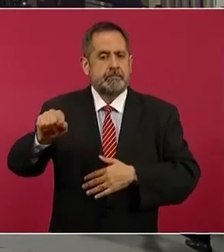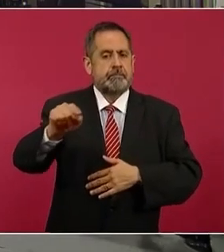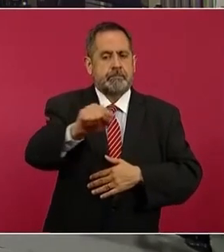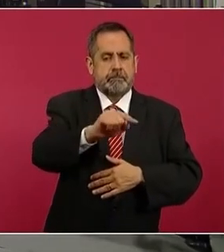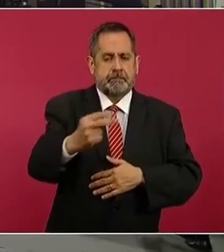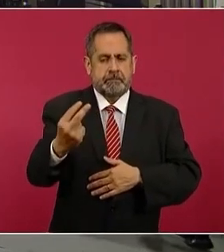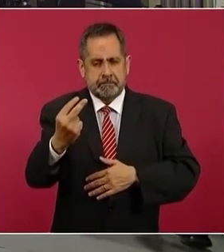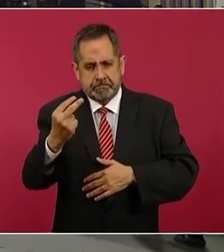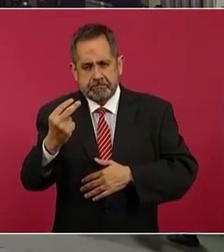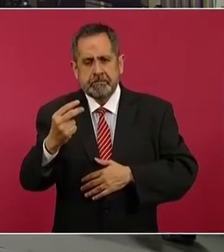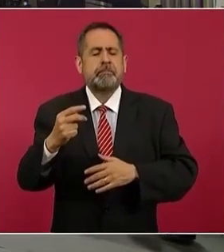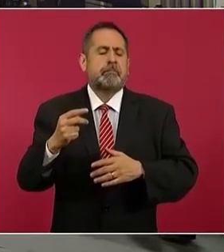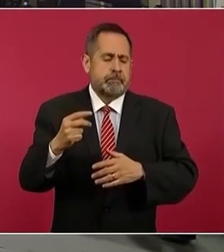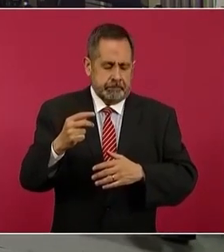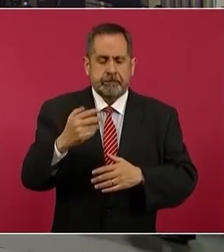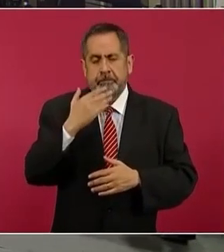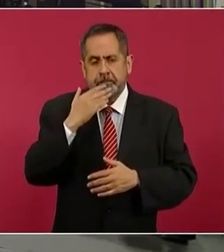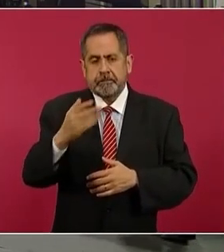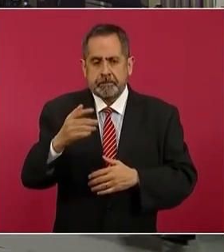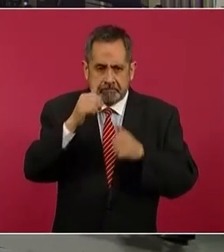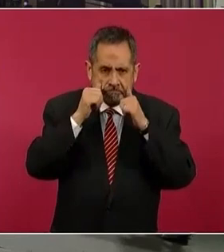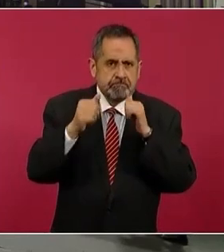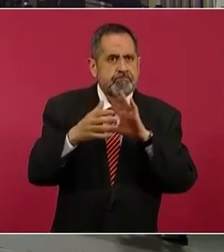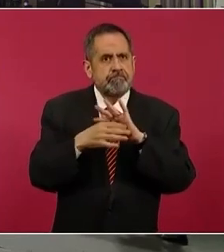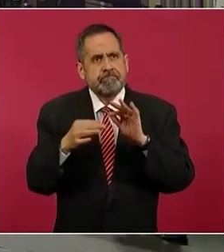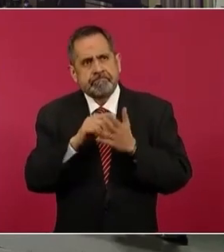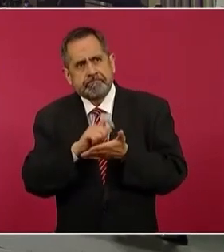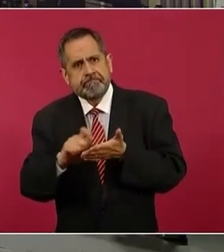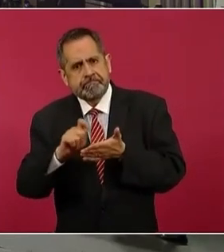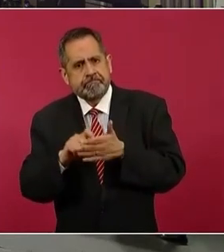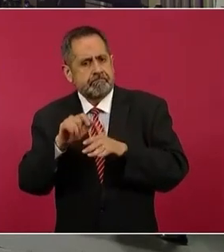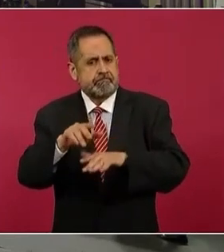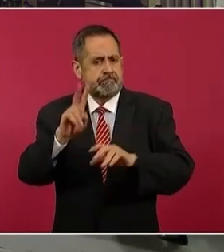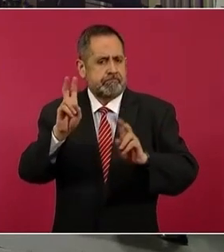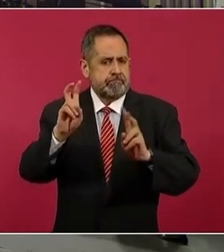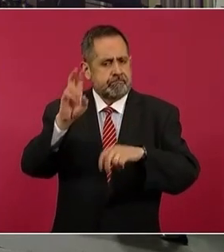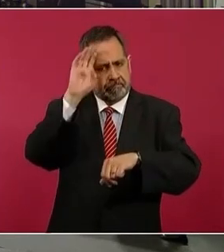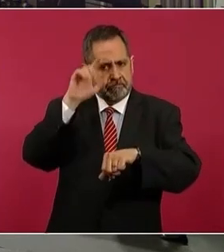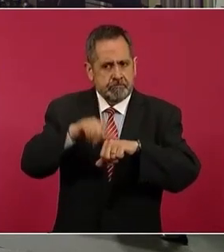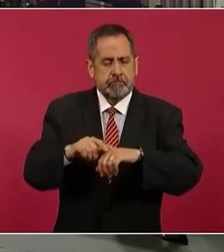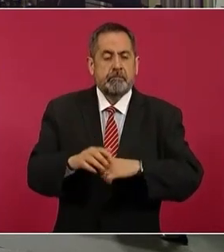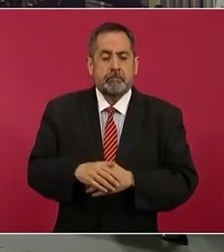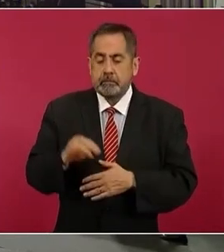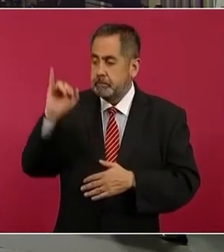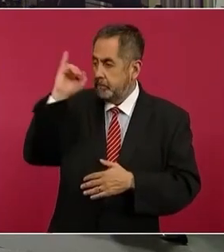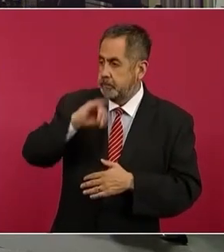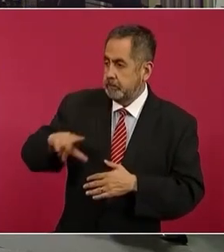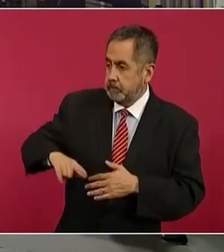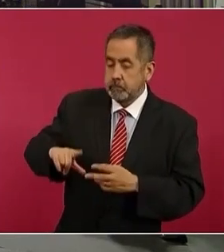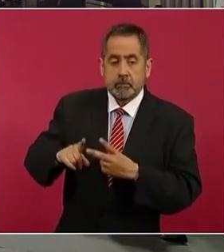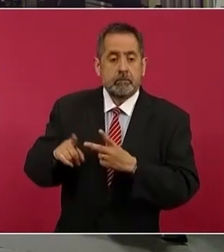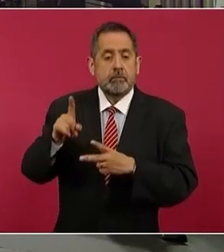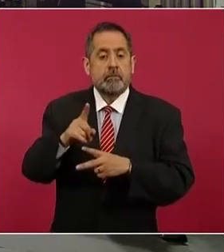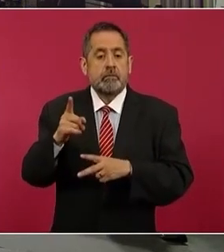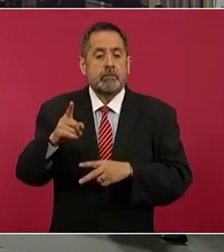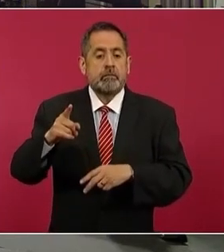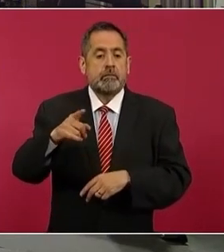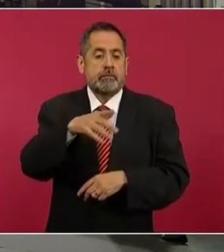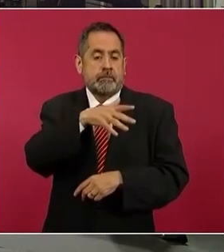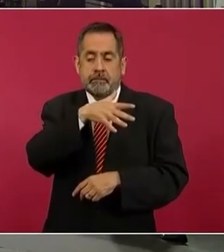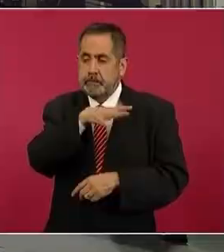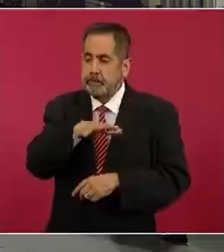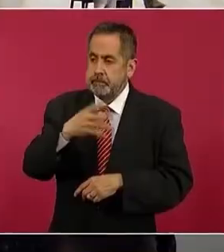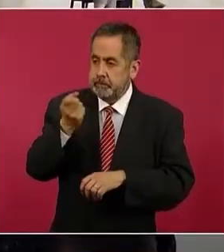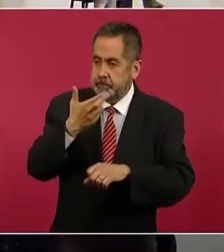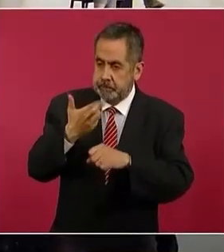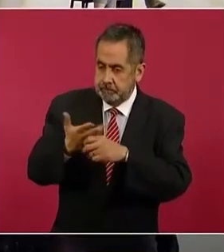que hoy nos acompañan y atienden este tema de cultura, jefa de gobierno, general secretario, Gabriel,